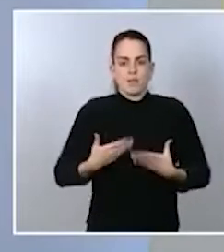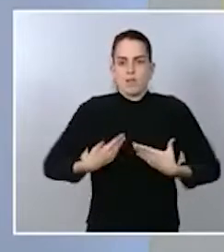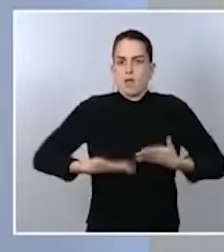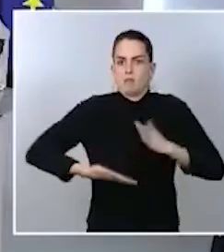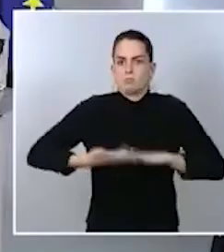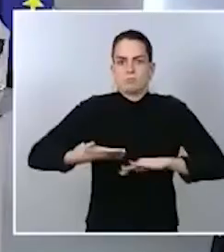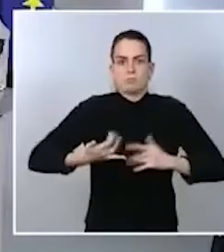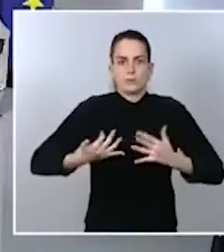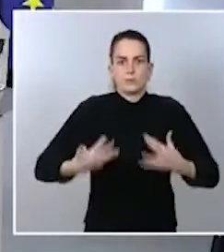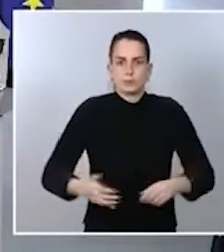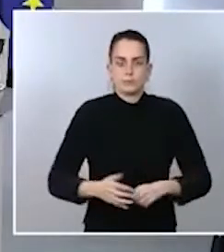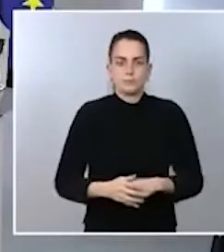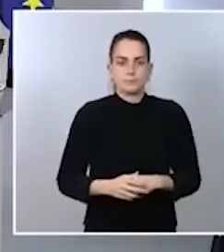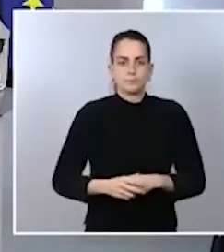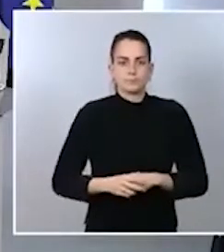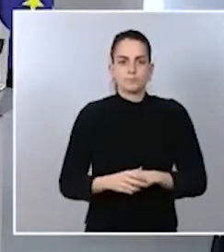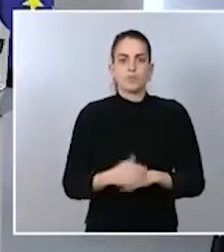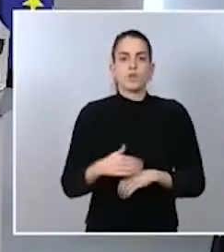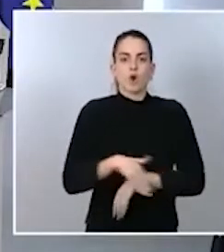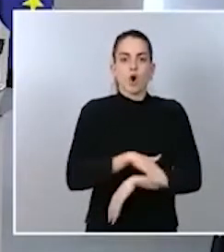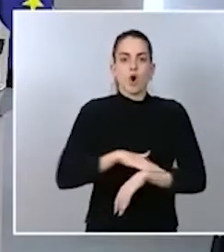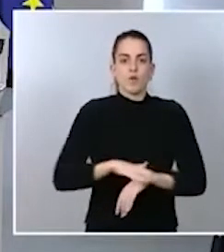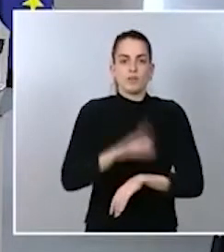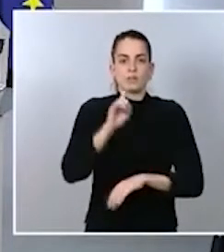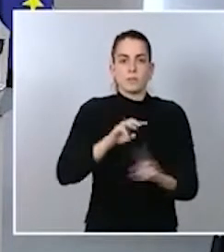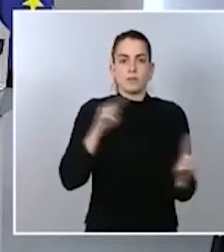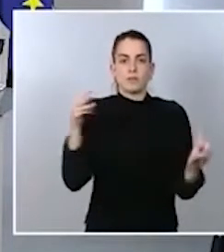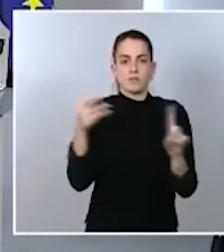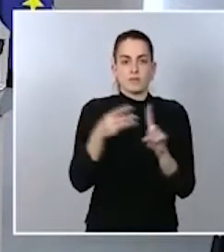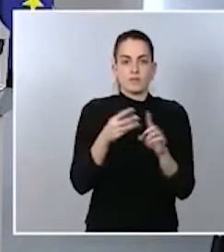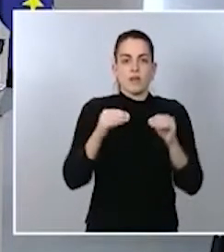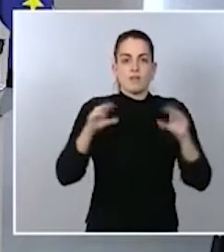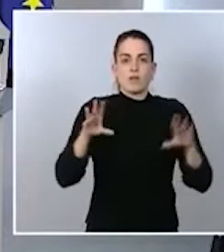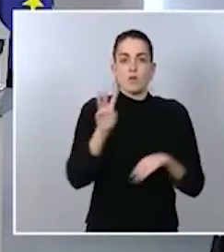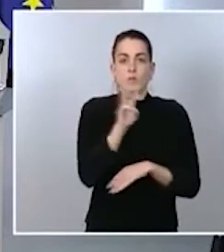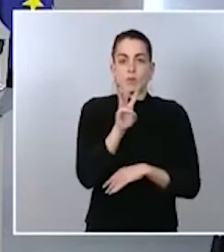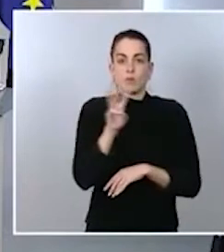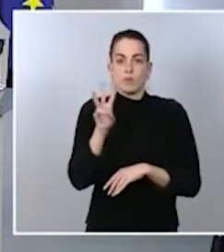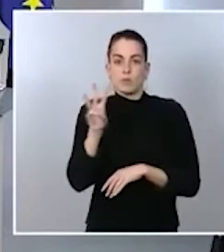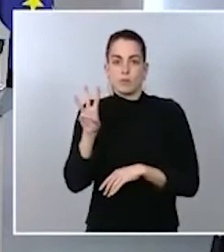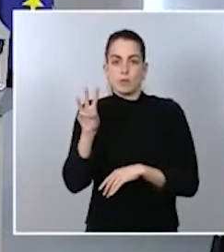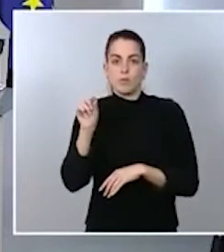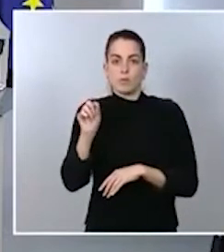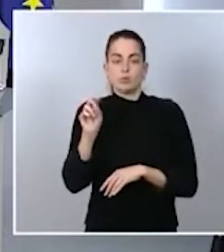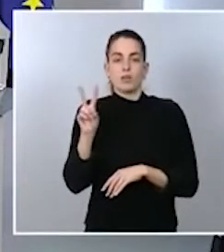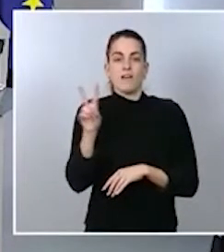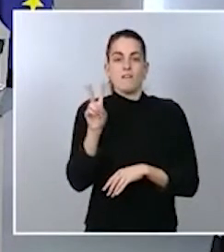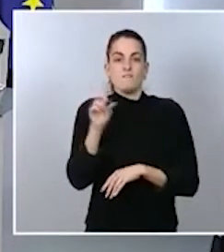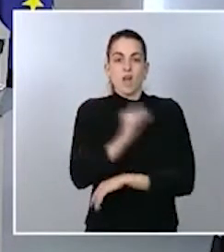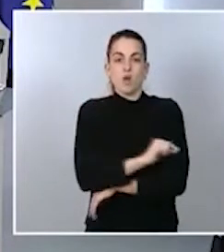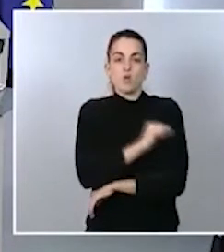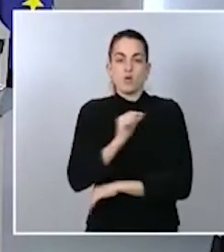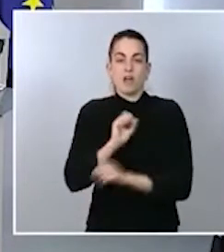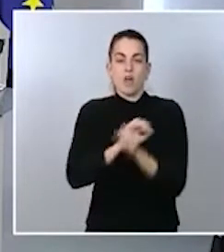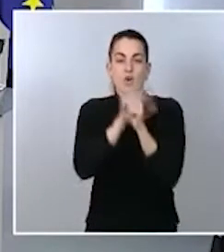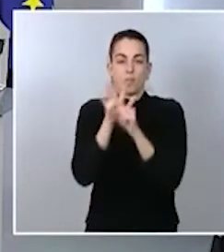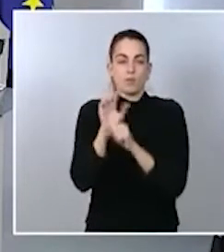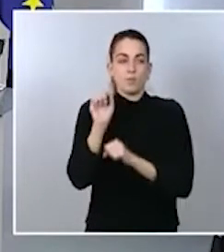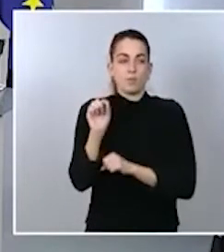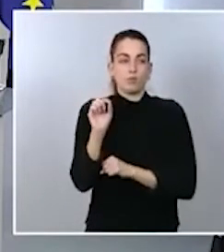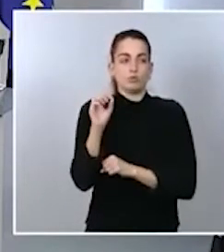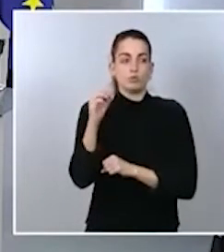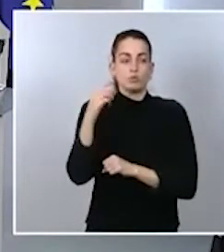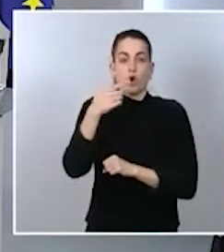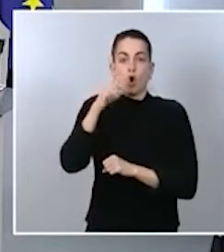que el gobierno ha habilitado una página web www.vacunacovid.gov.es donde ustedes pueden dar toda la